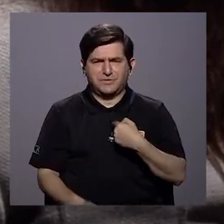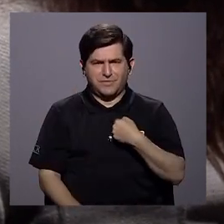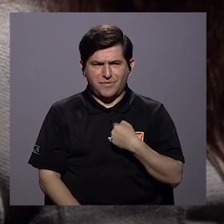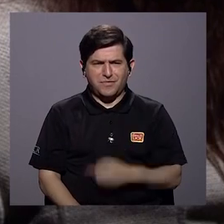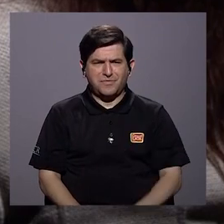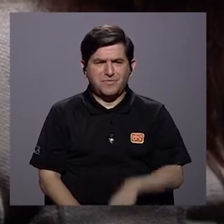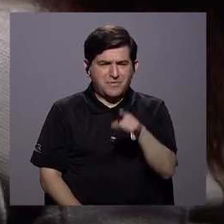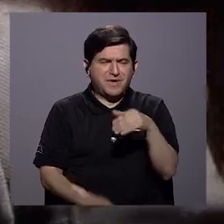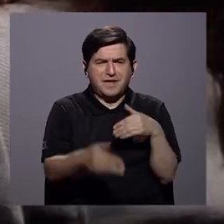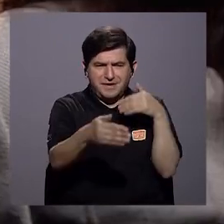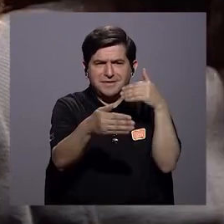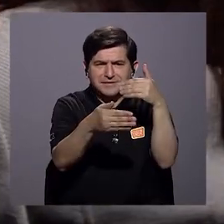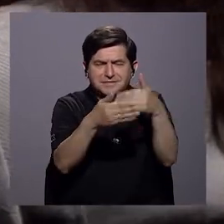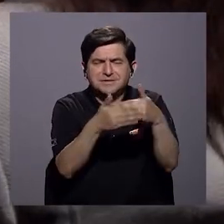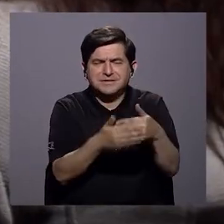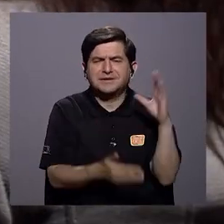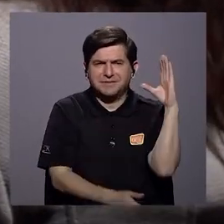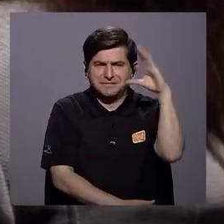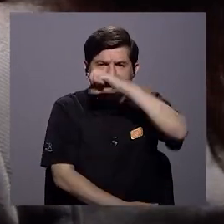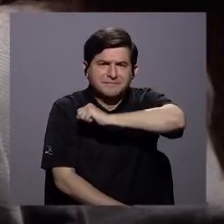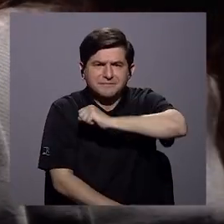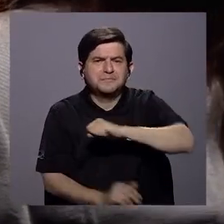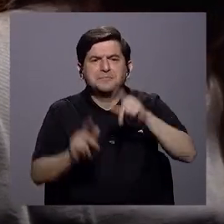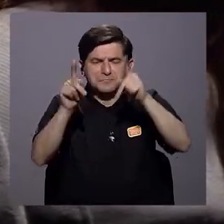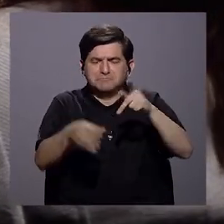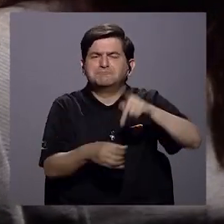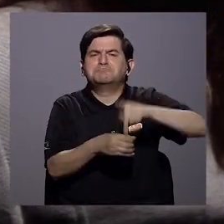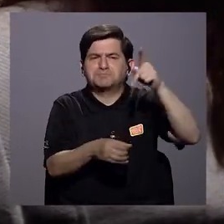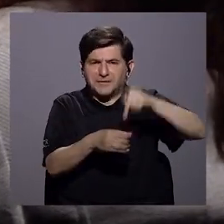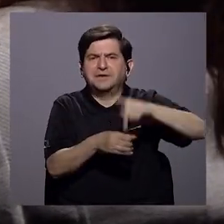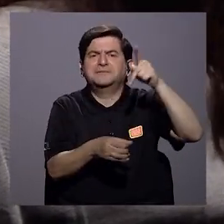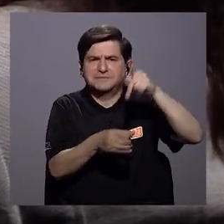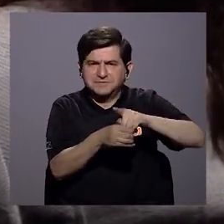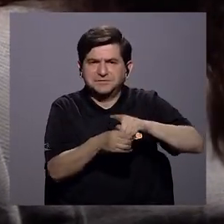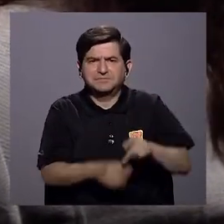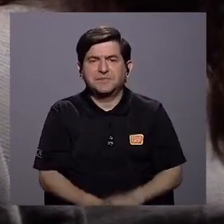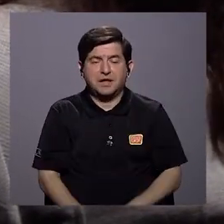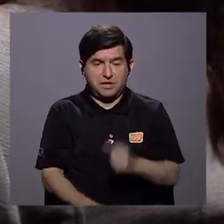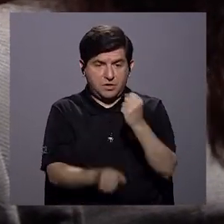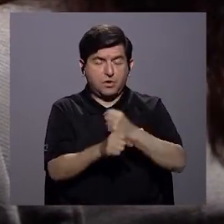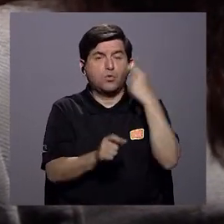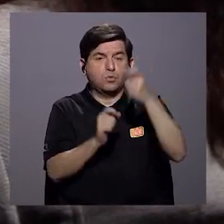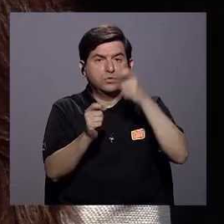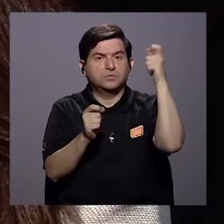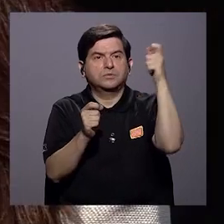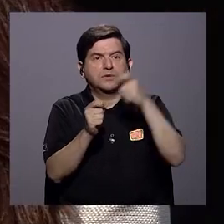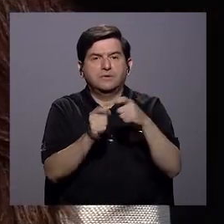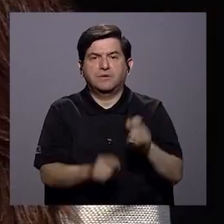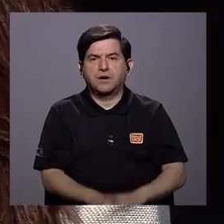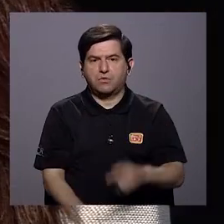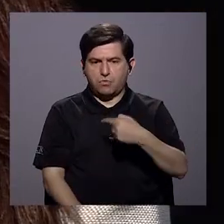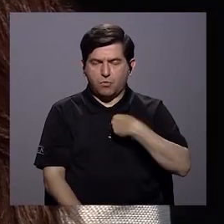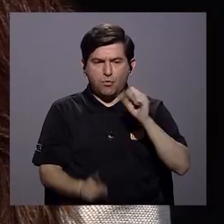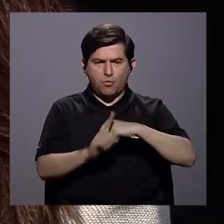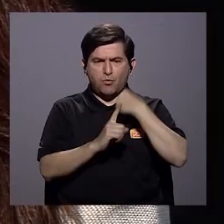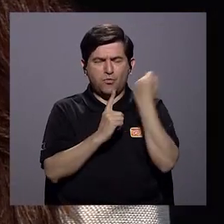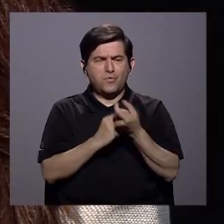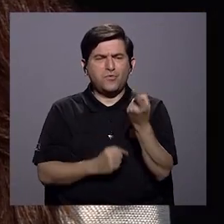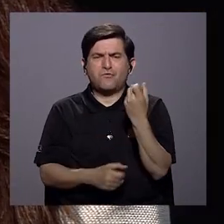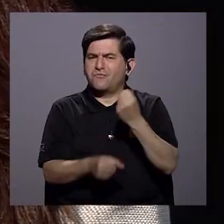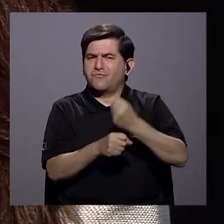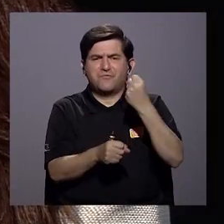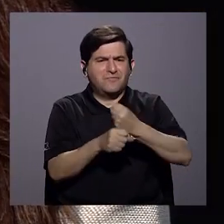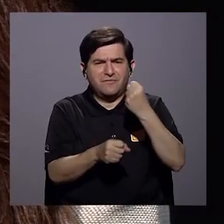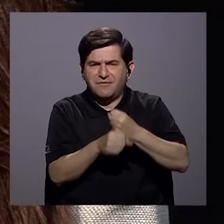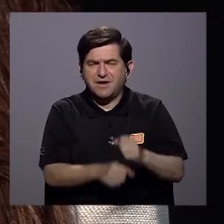reconoce mucho esa cercanía hacia quién participa en un puesto determinado y si uno vive una situación de